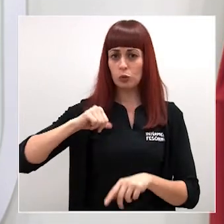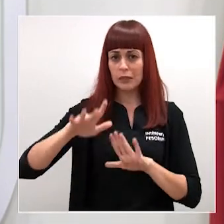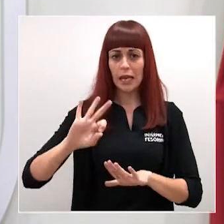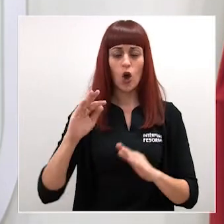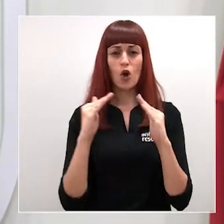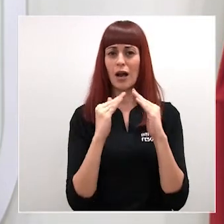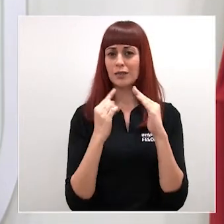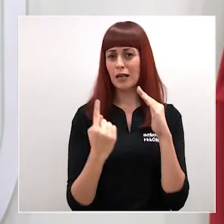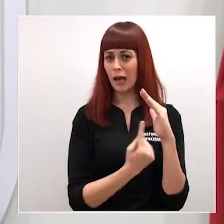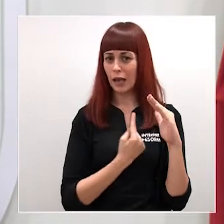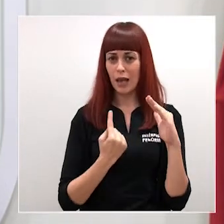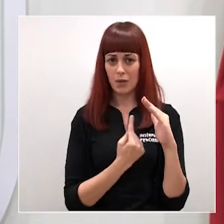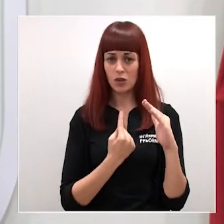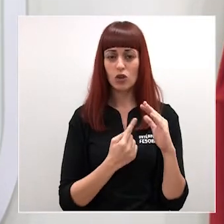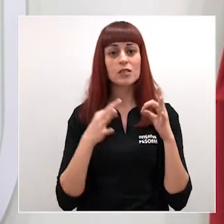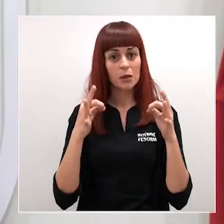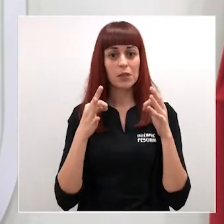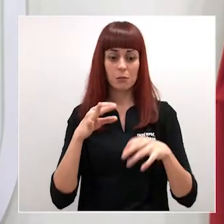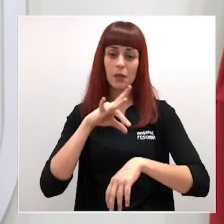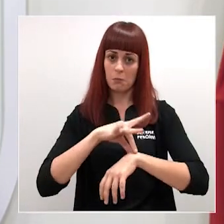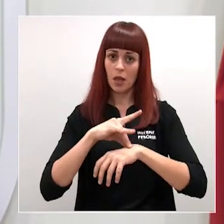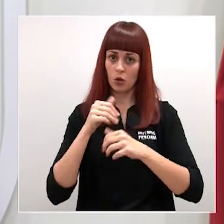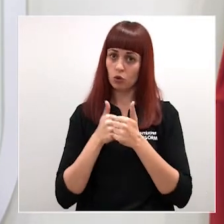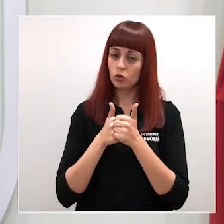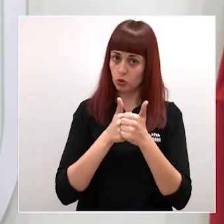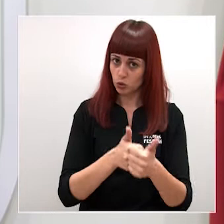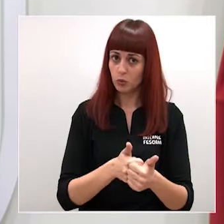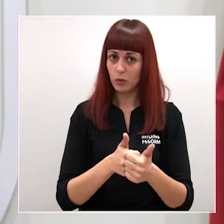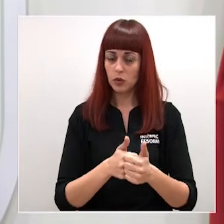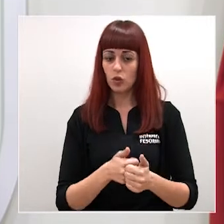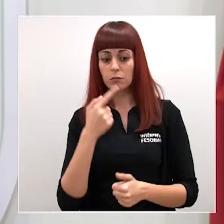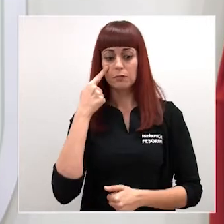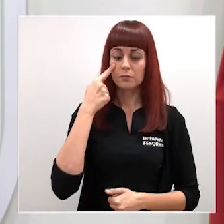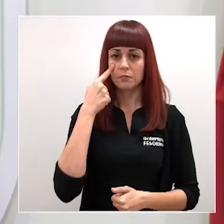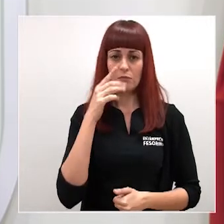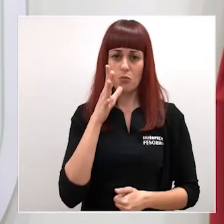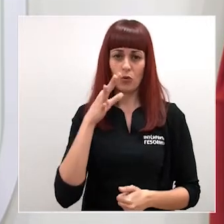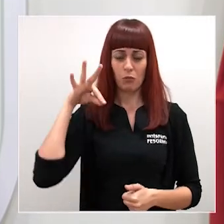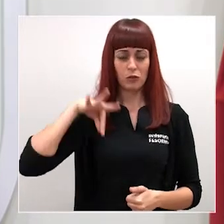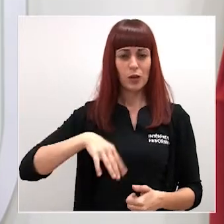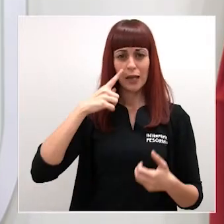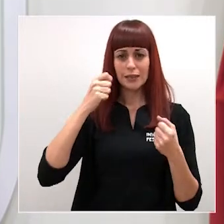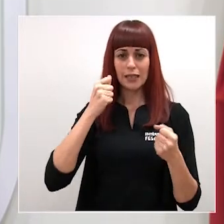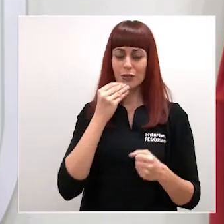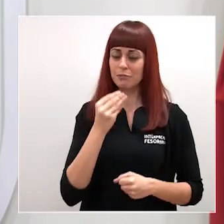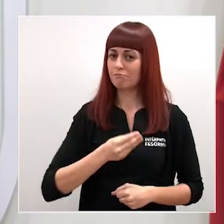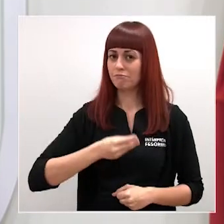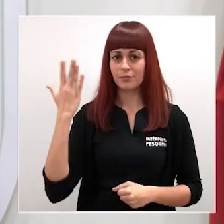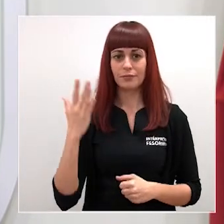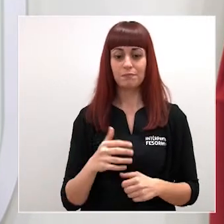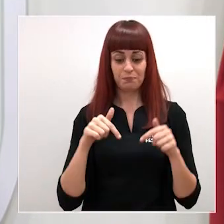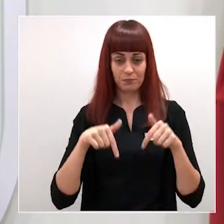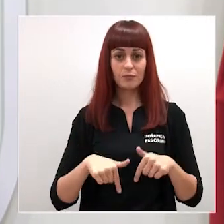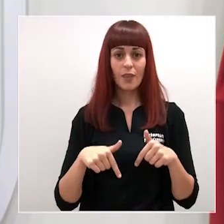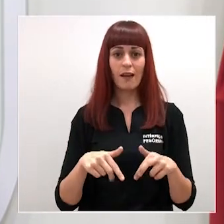aislamiento en sus hogares, siempre bajo la supervisión médica de nuestros excelentes profesionales sanitarios. Desde aquí,